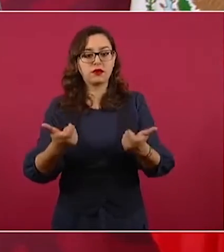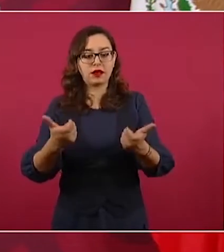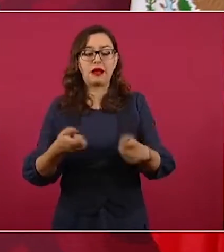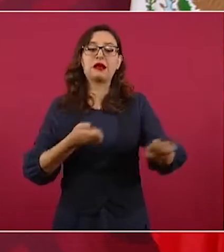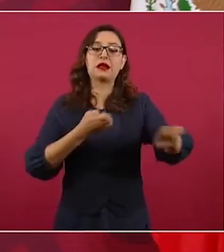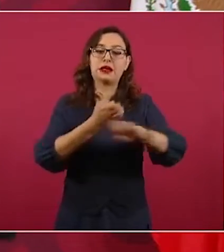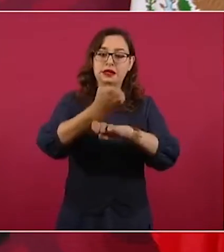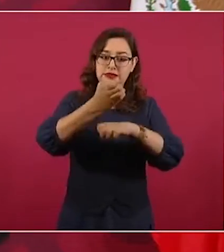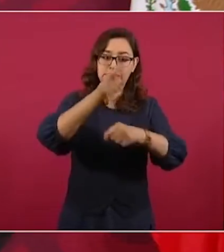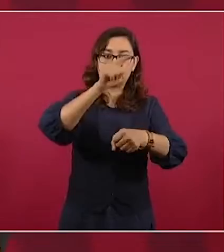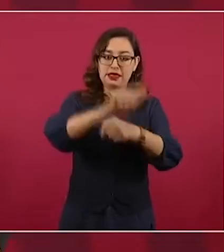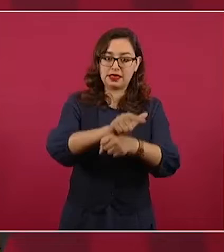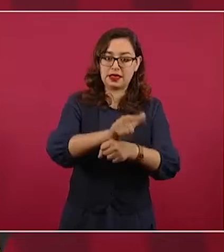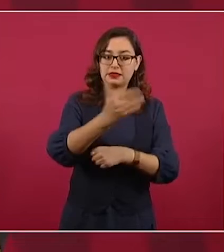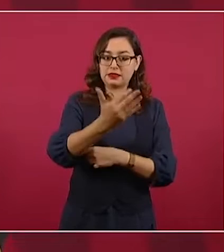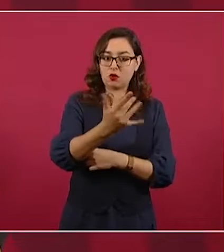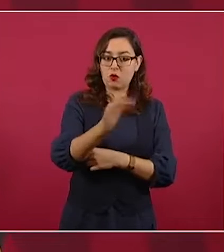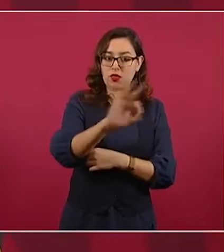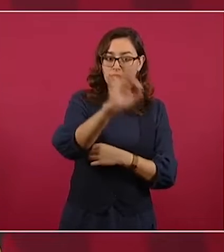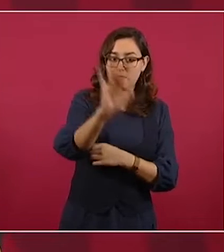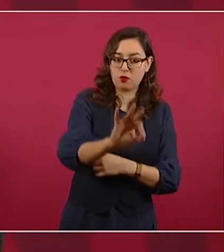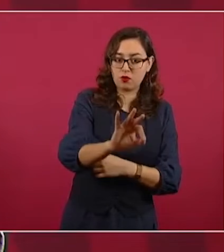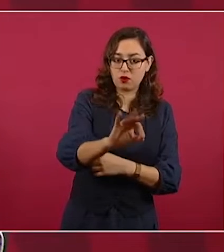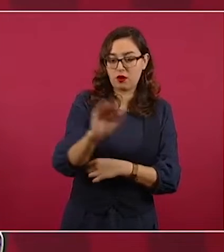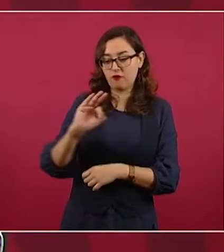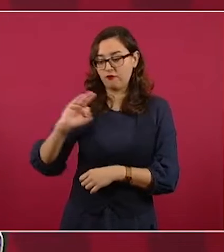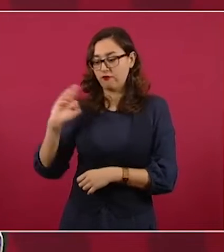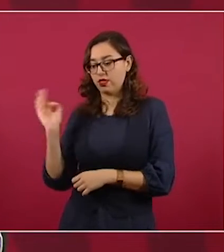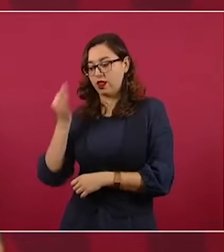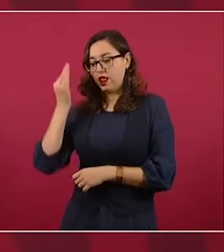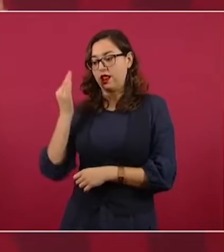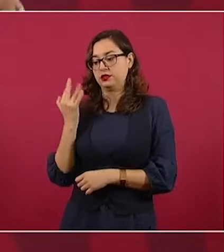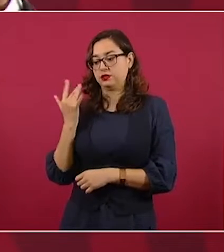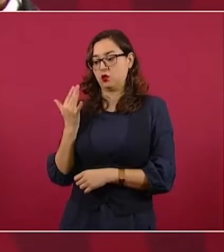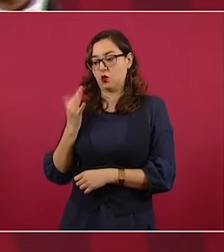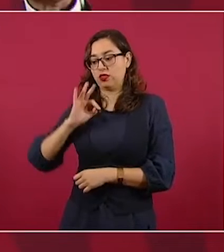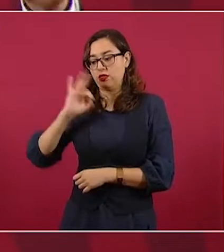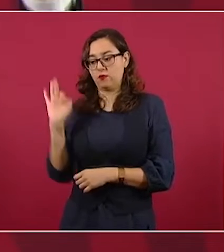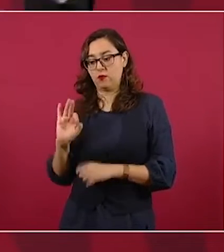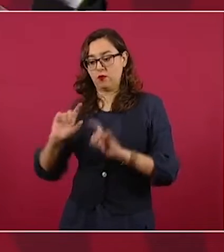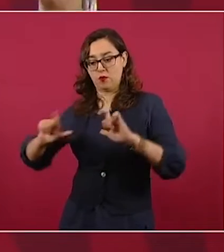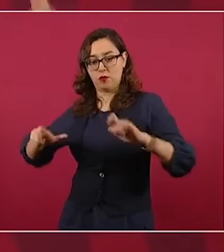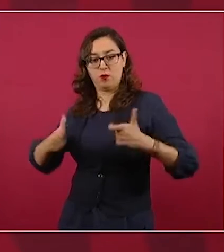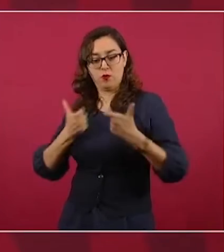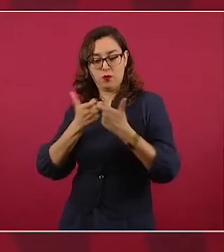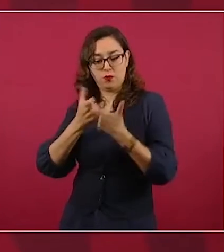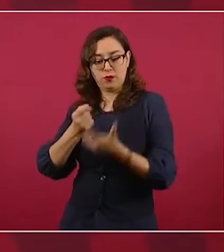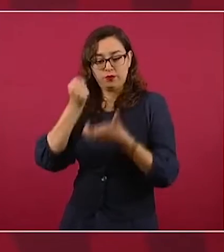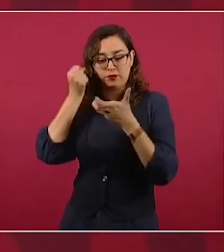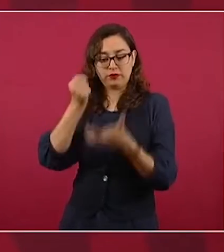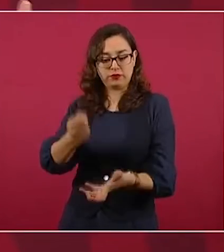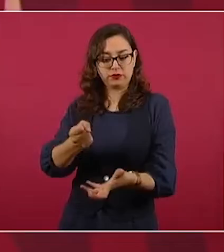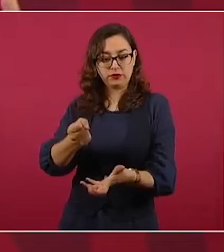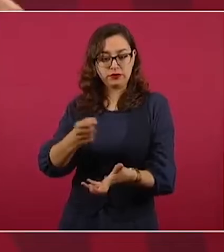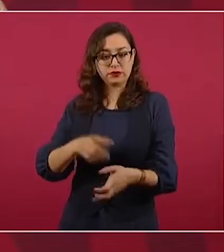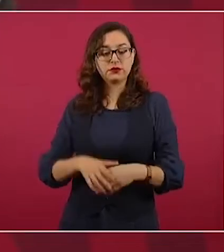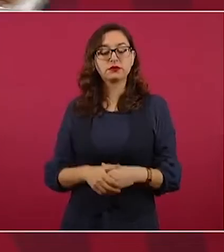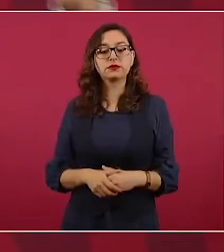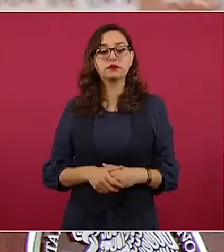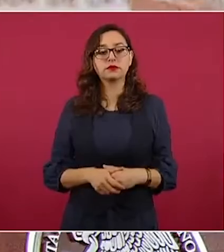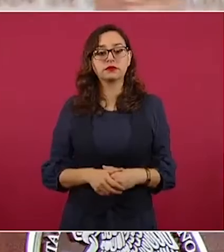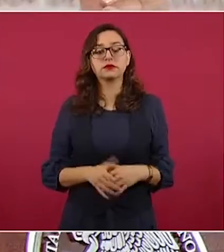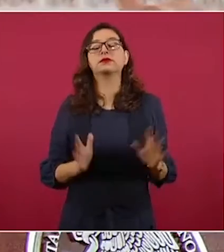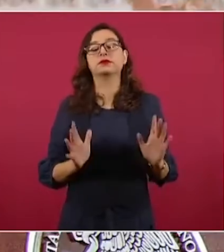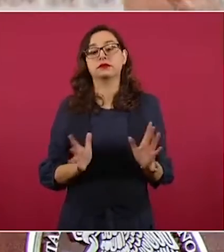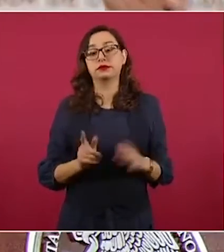de presupuesto federal adicional. O sea, nosotros nos encargamos 100